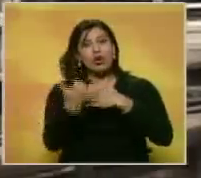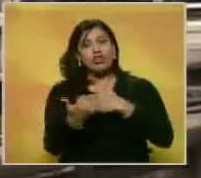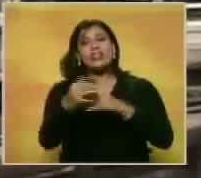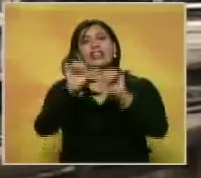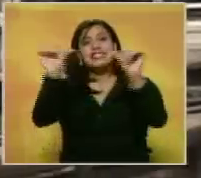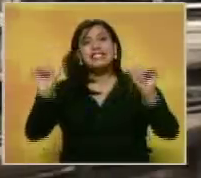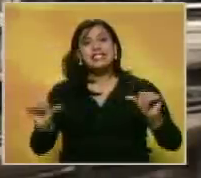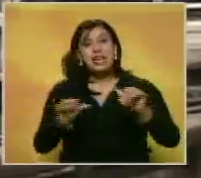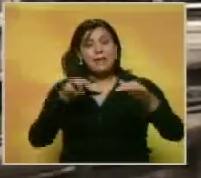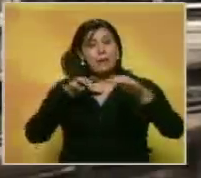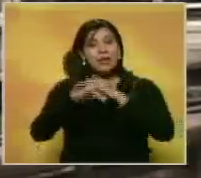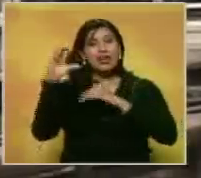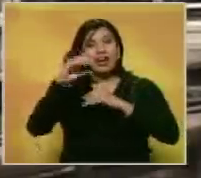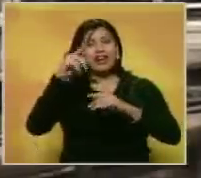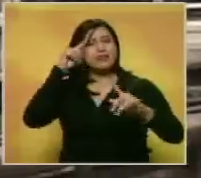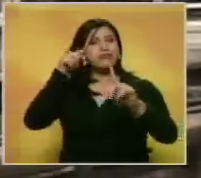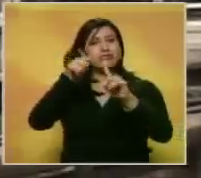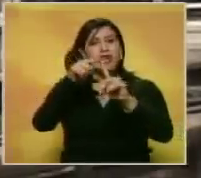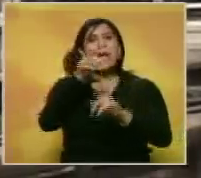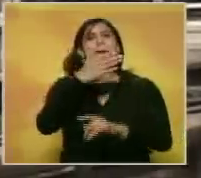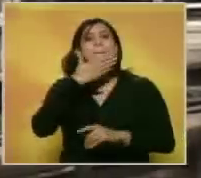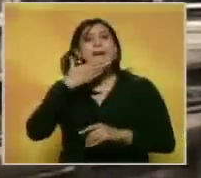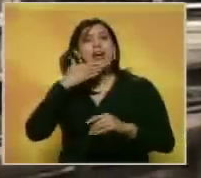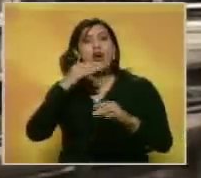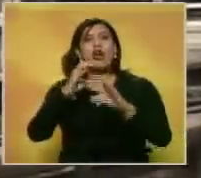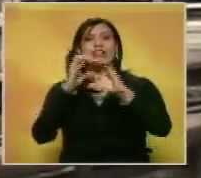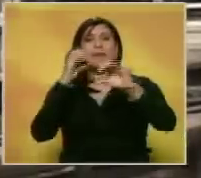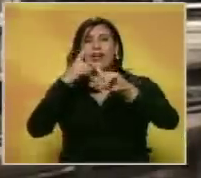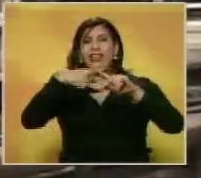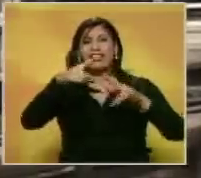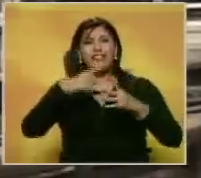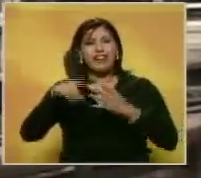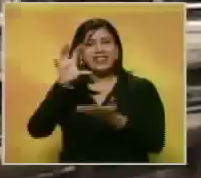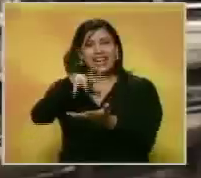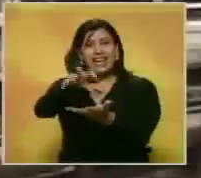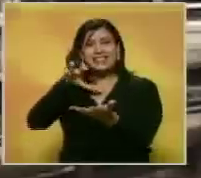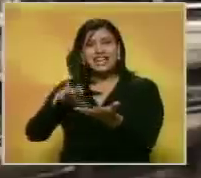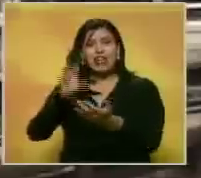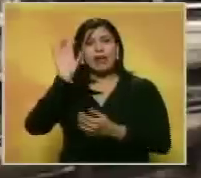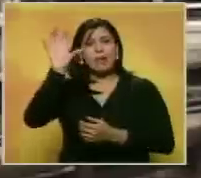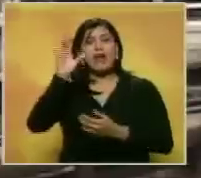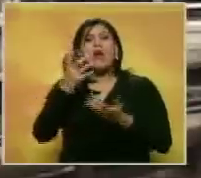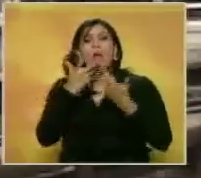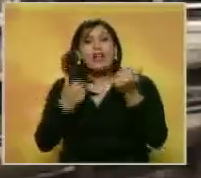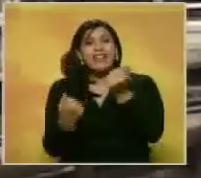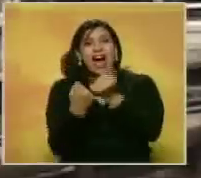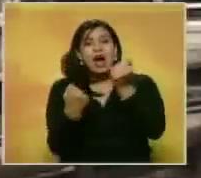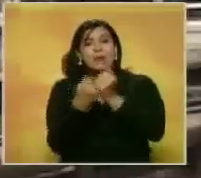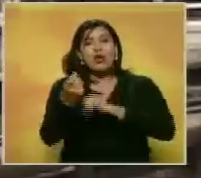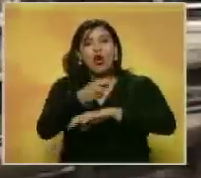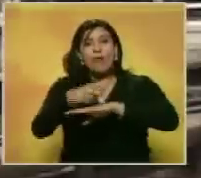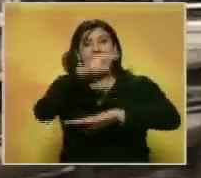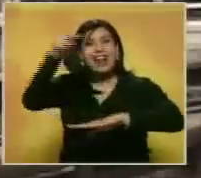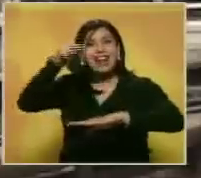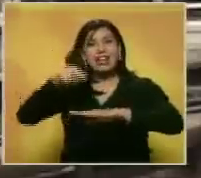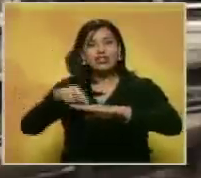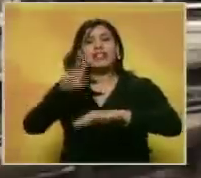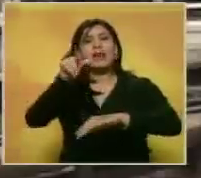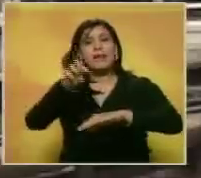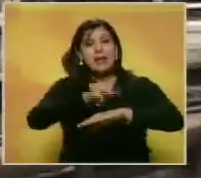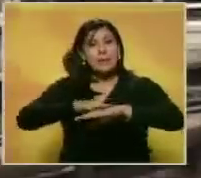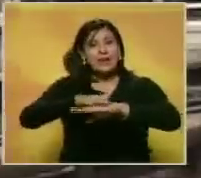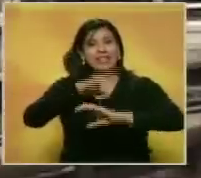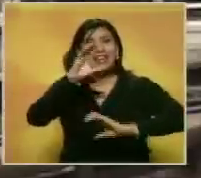sistema de metro de Caracas será referencia para el transporte desde los diferentes estados del país, contando con el apoyo del gobierno nacional y del